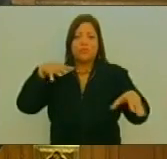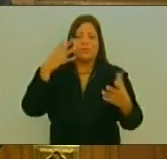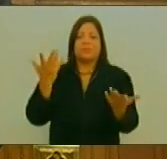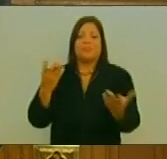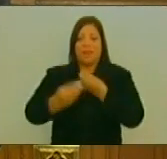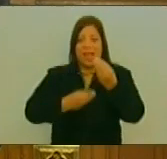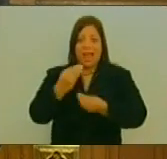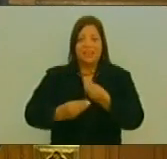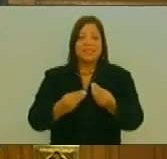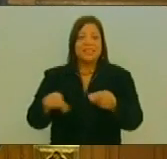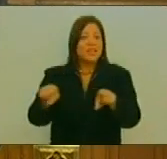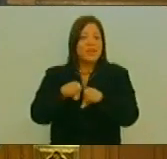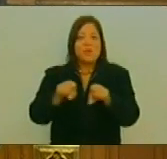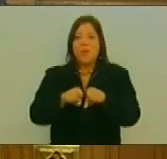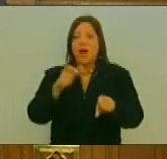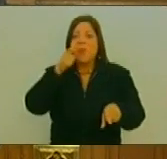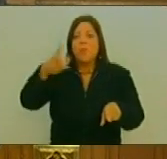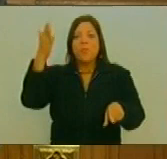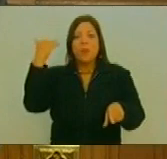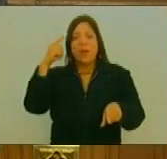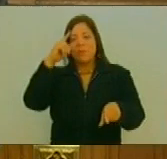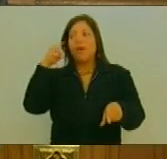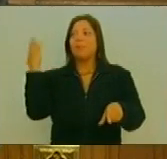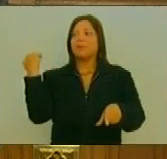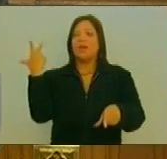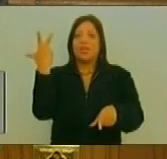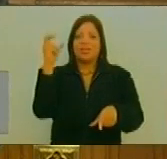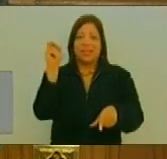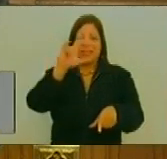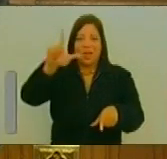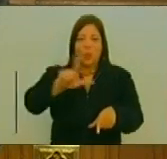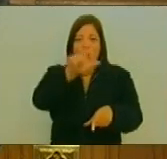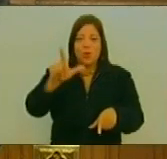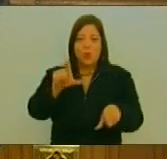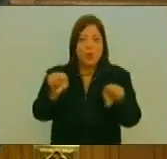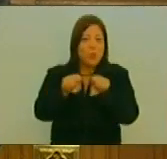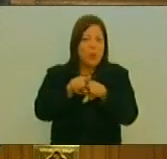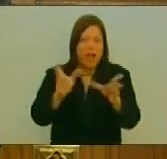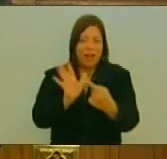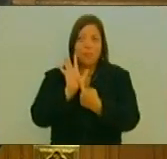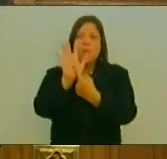Así como lo hizo El pueblo Recientemente El 30 de julio